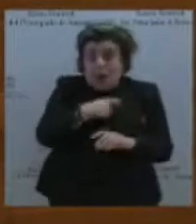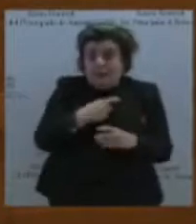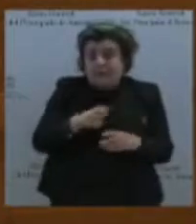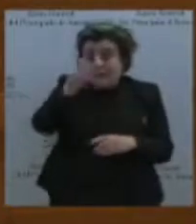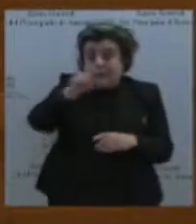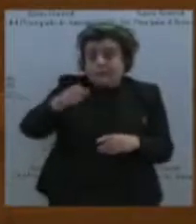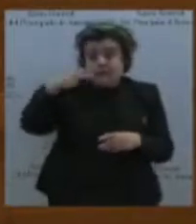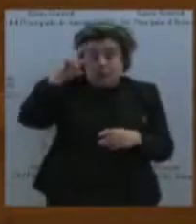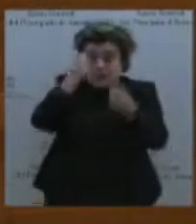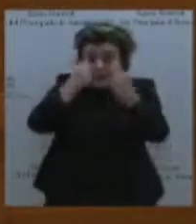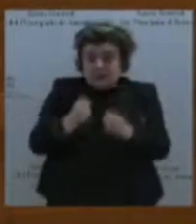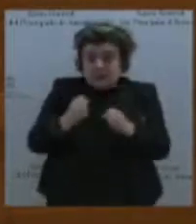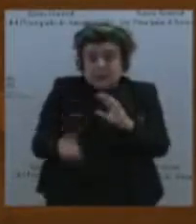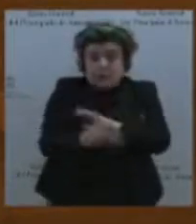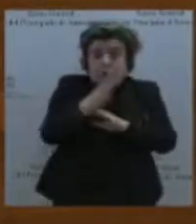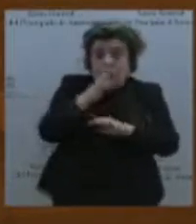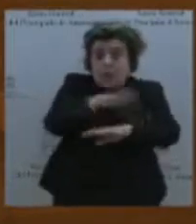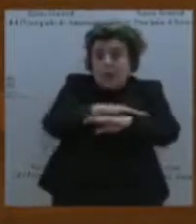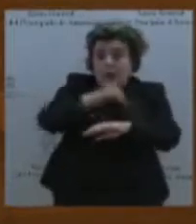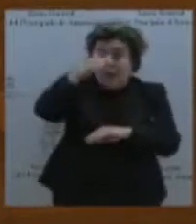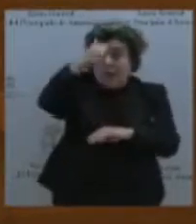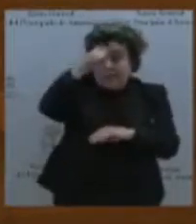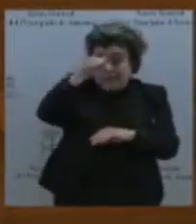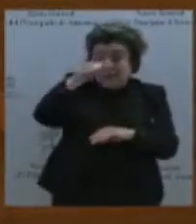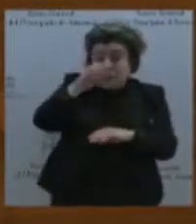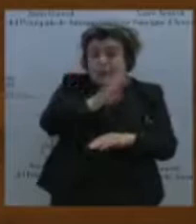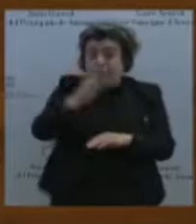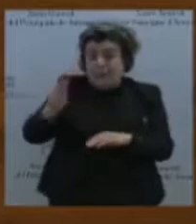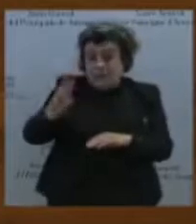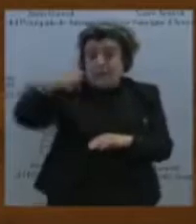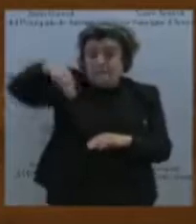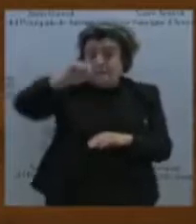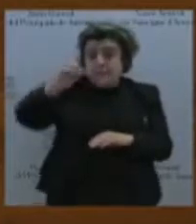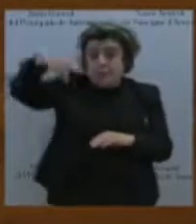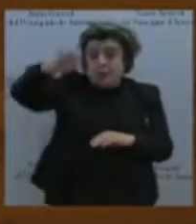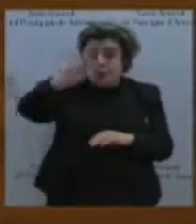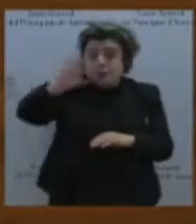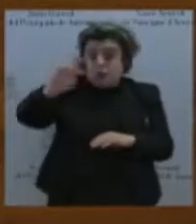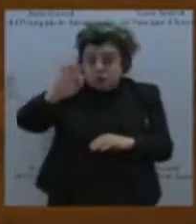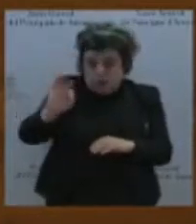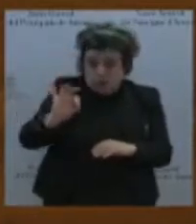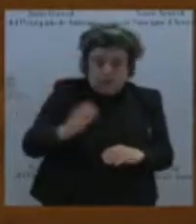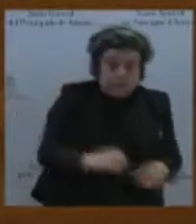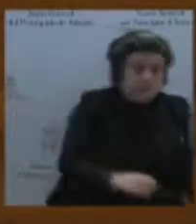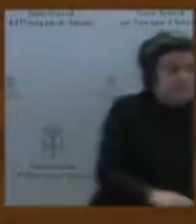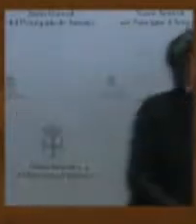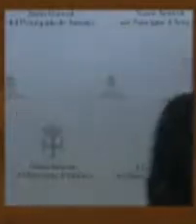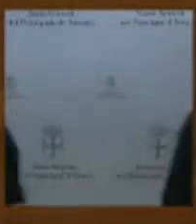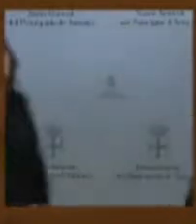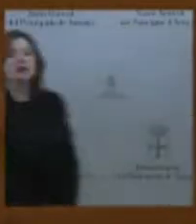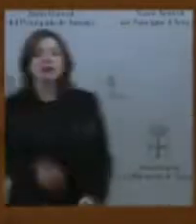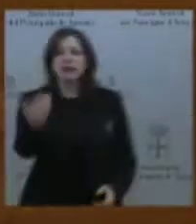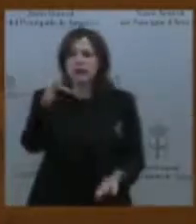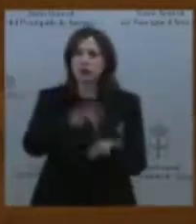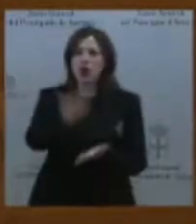ministro de Hacienda del PP, en 2017. Este grupo que reunió Montoro ya entonces defendía la armonización fiscal a la que ustedes